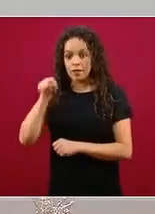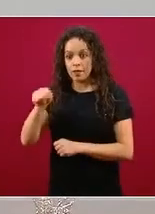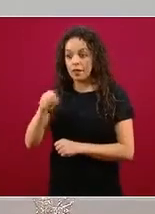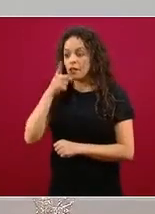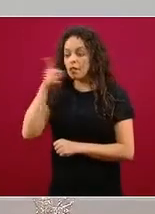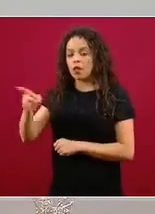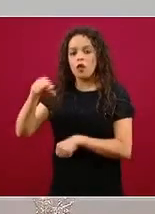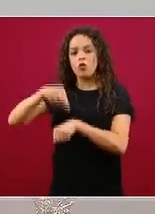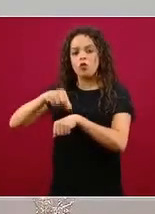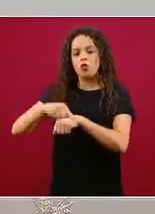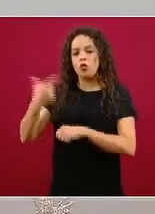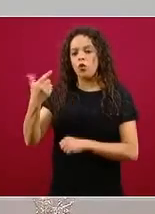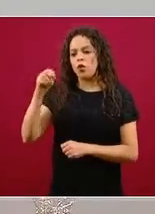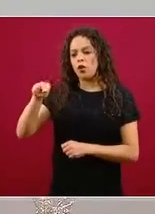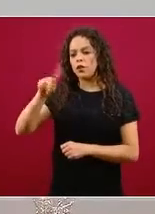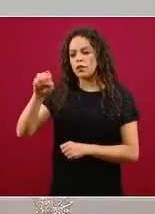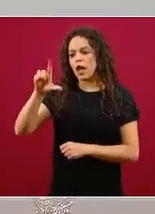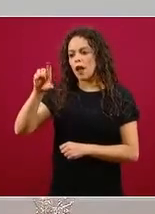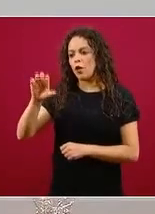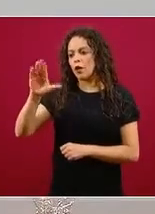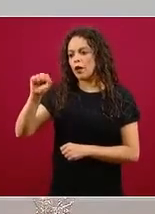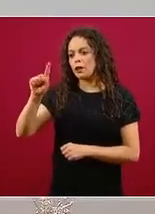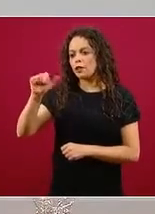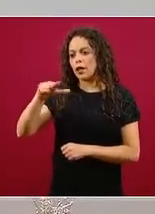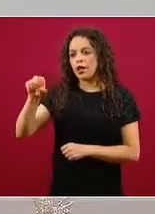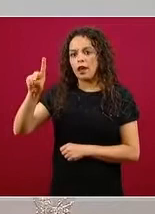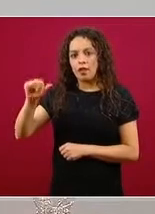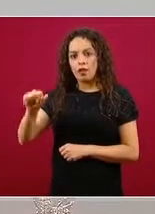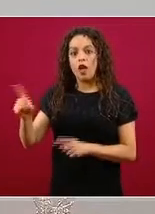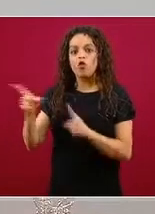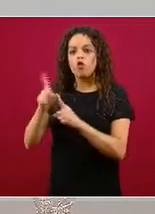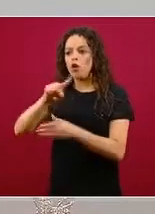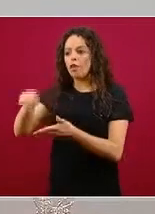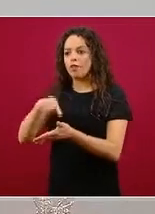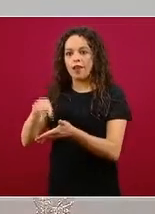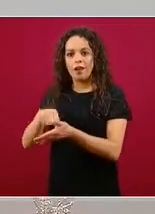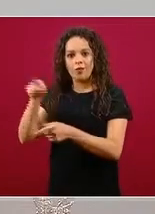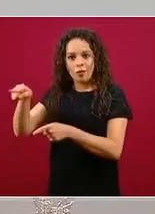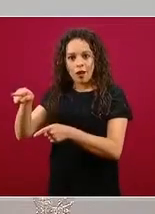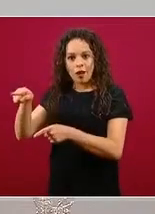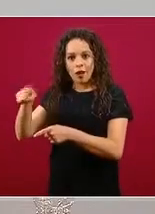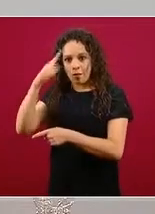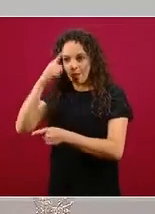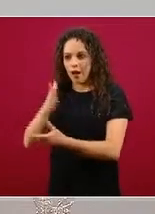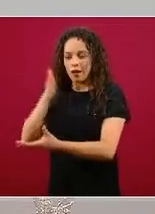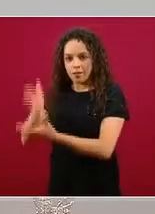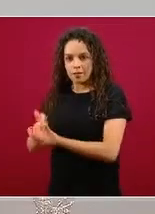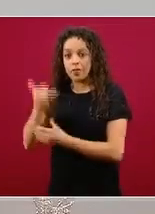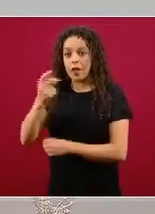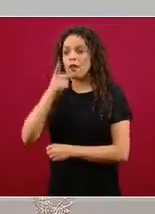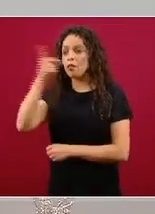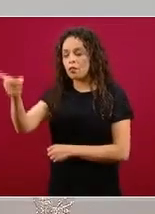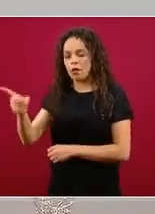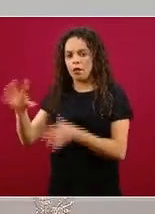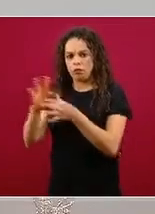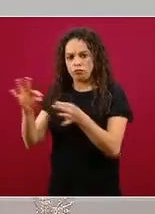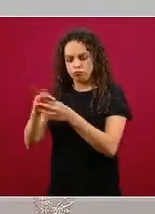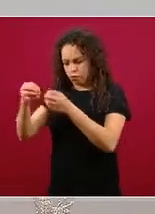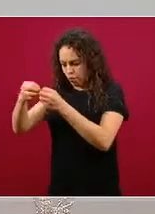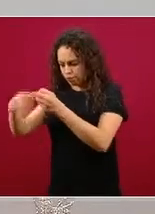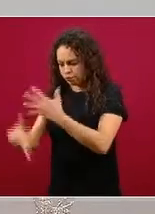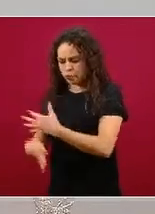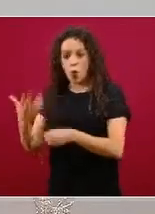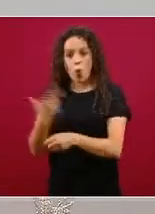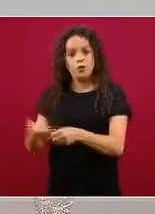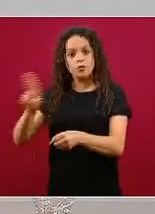Gonzalo Castañeda, el domicilio y me describe que es un hospital de segundo nivel. qué